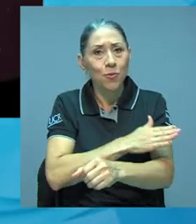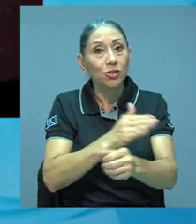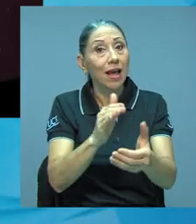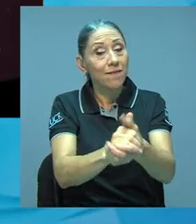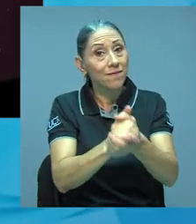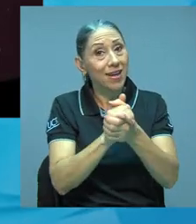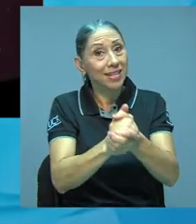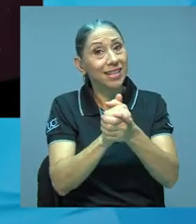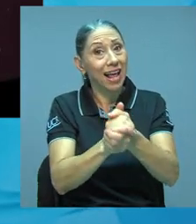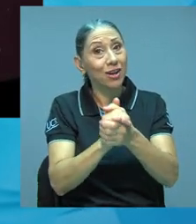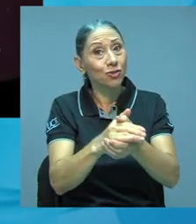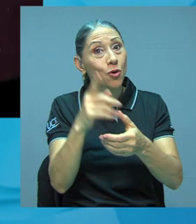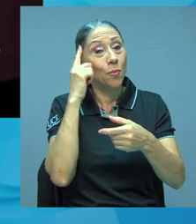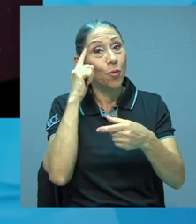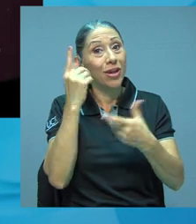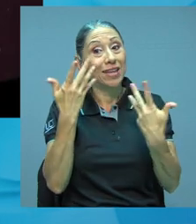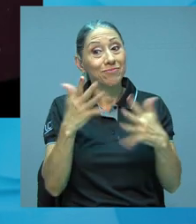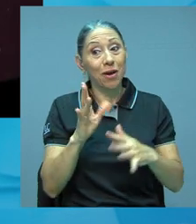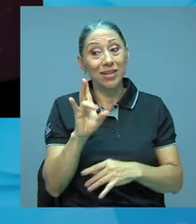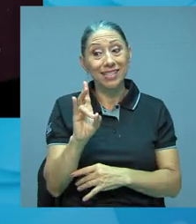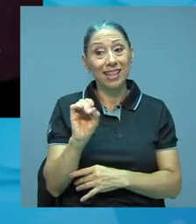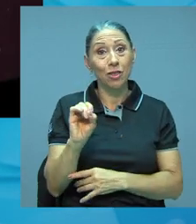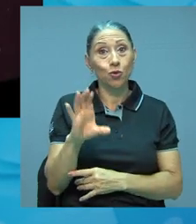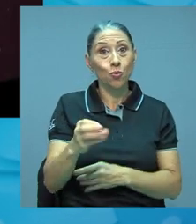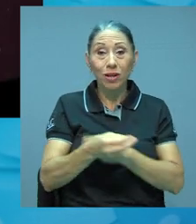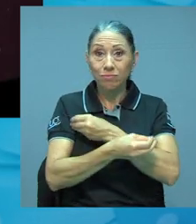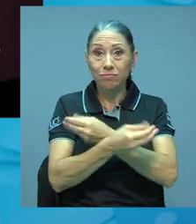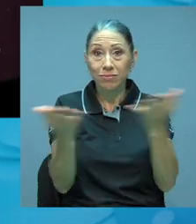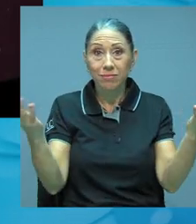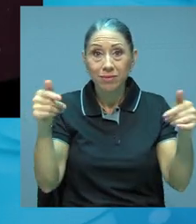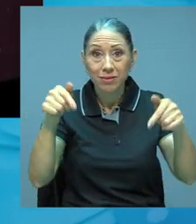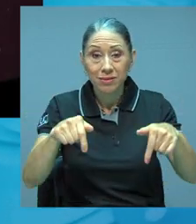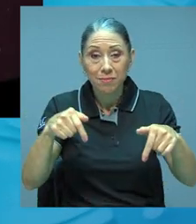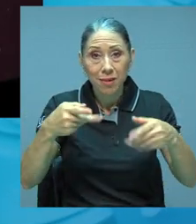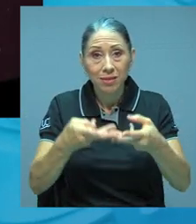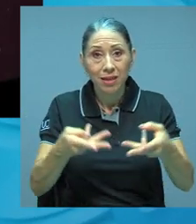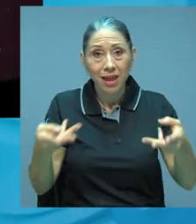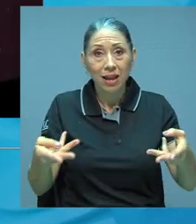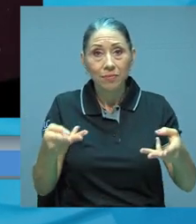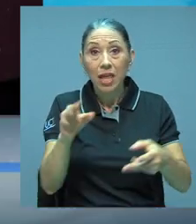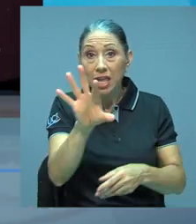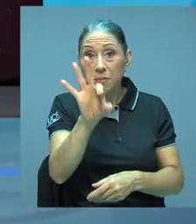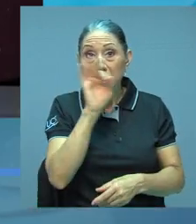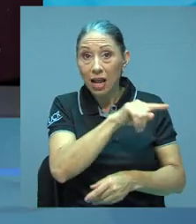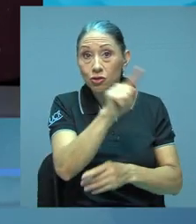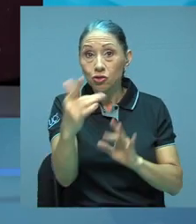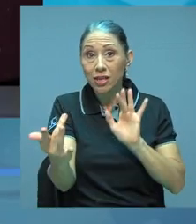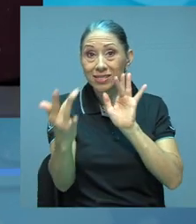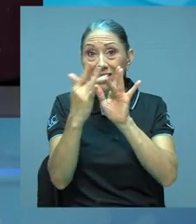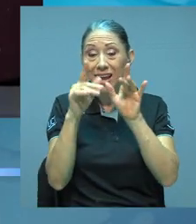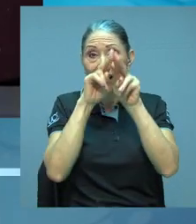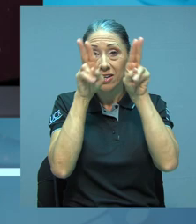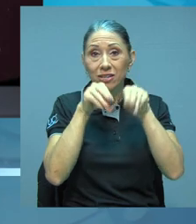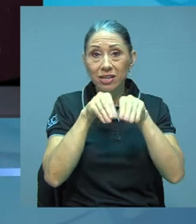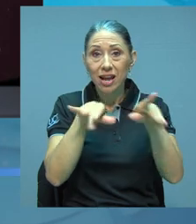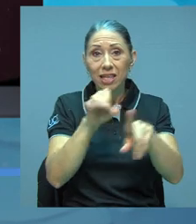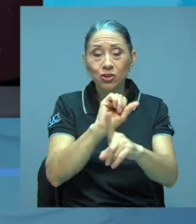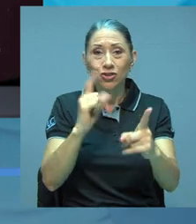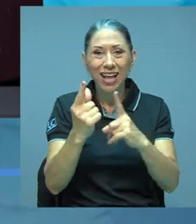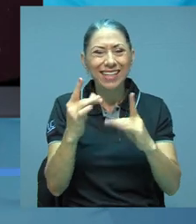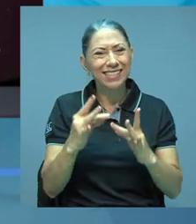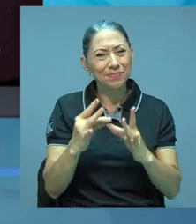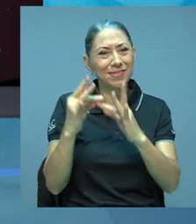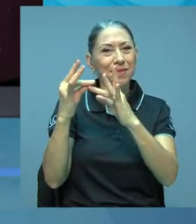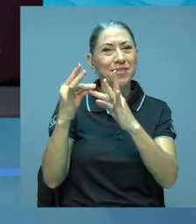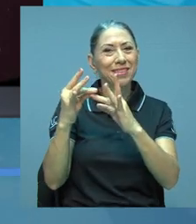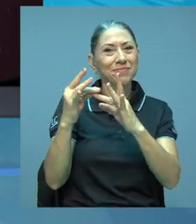la música. Felicitarlos por este lanzamiento de este 7 de octubre, y bueno, invitar también a quienes nos vengan que lo sigan en sus redes sociales y en